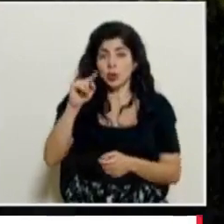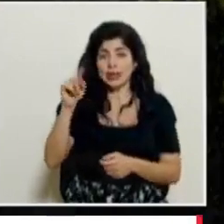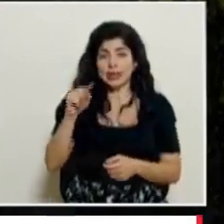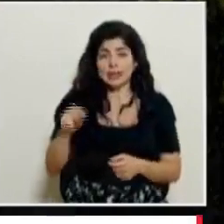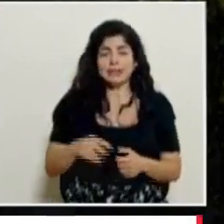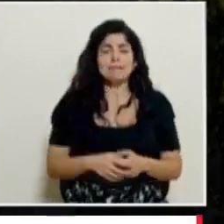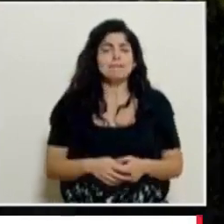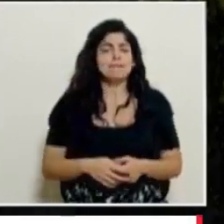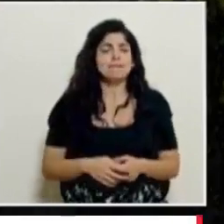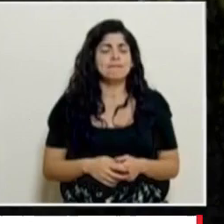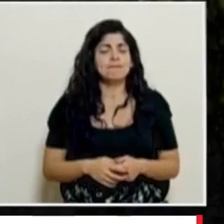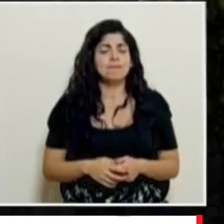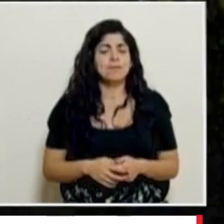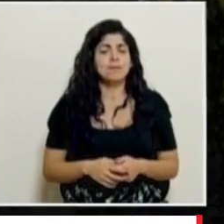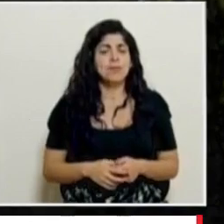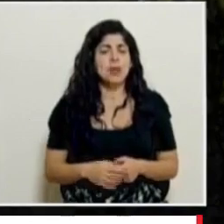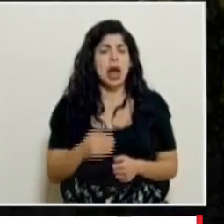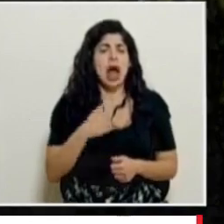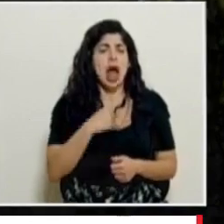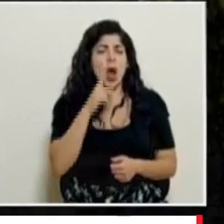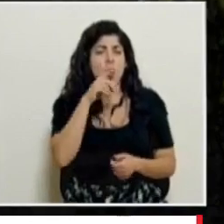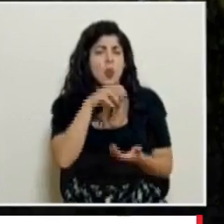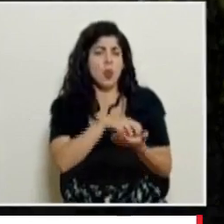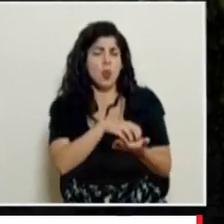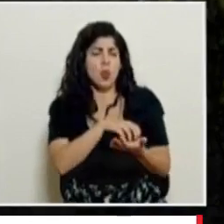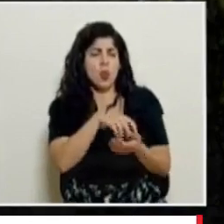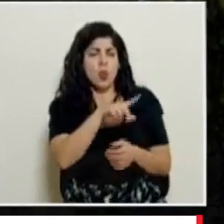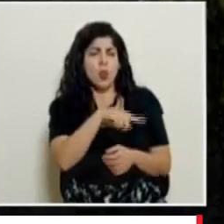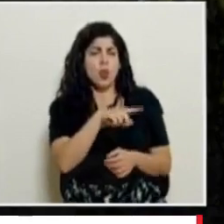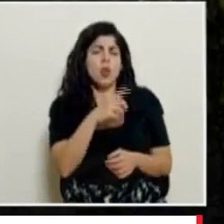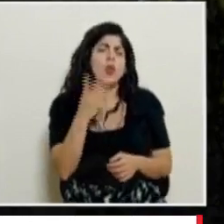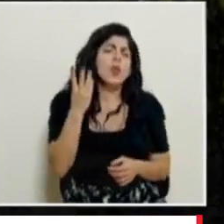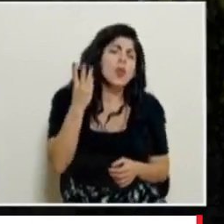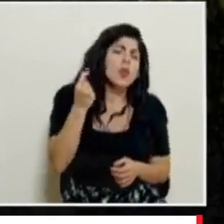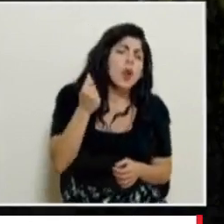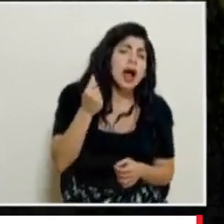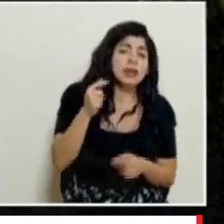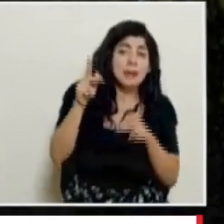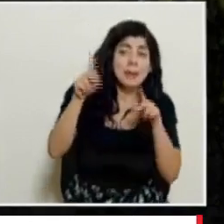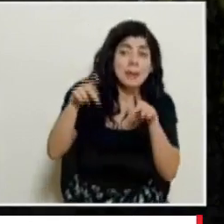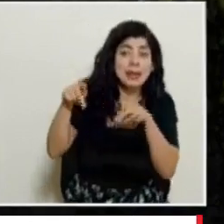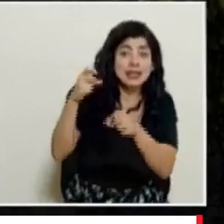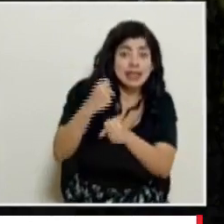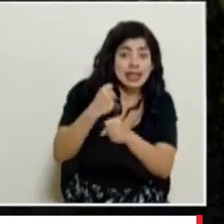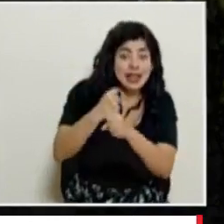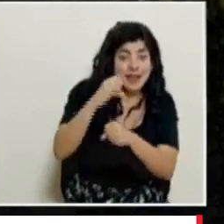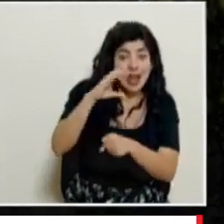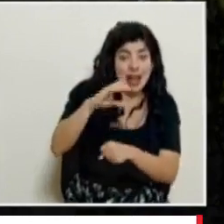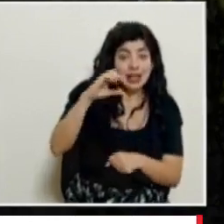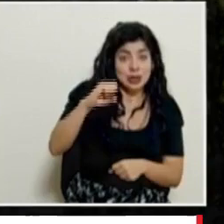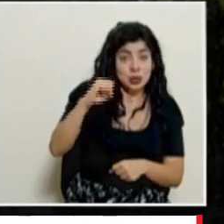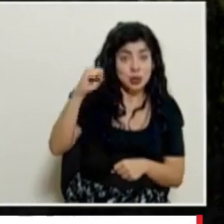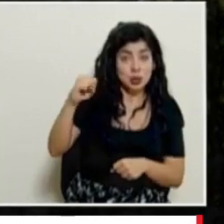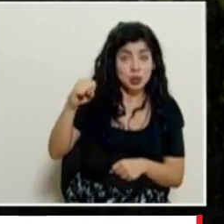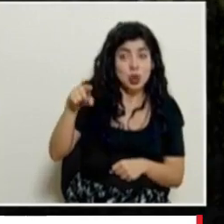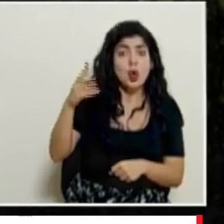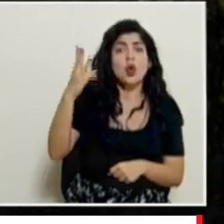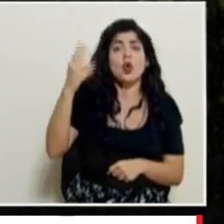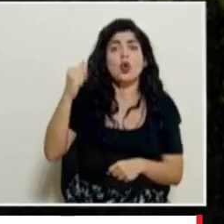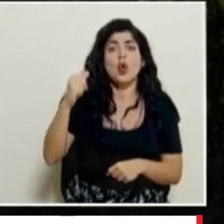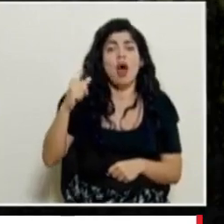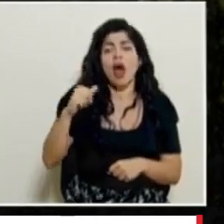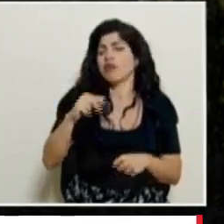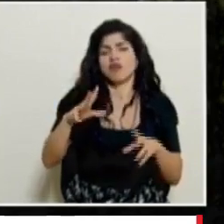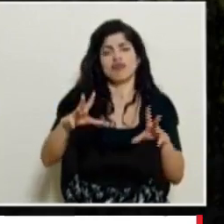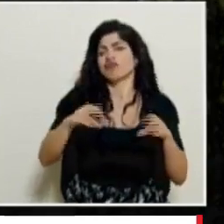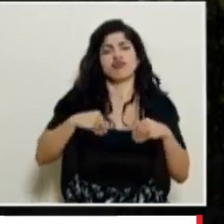hay una inquietud respecto a cuántos personeros de la caja costarricense de seguro social se han negado a